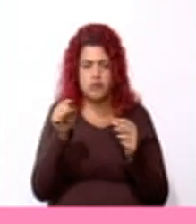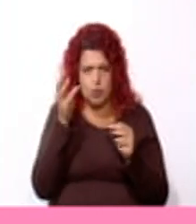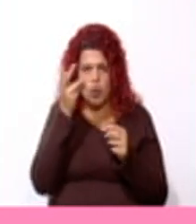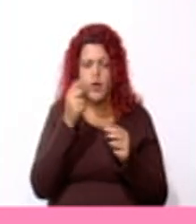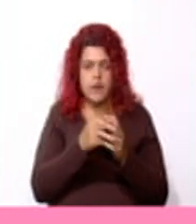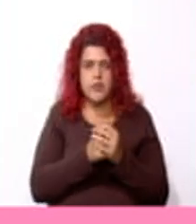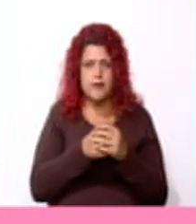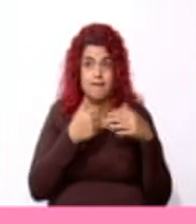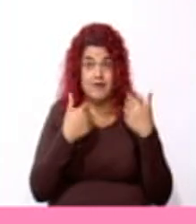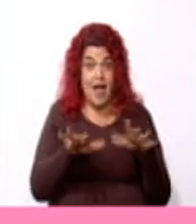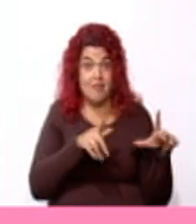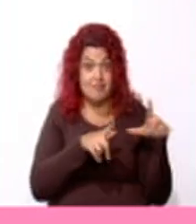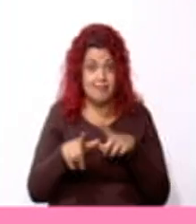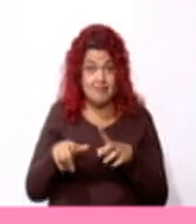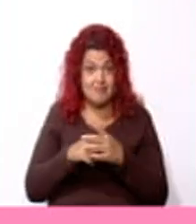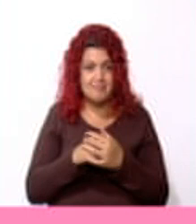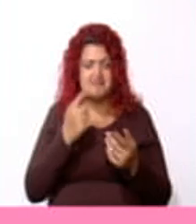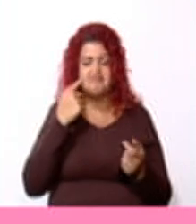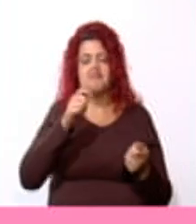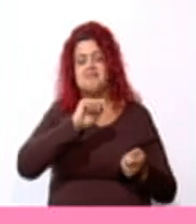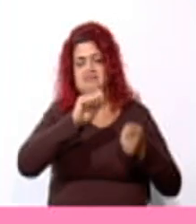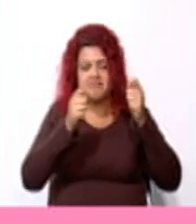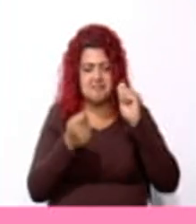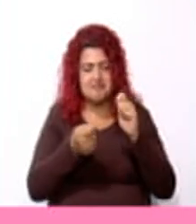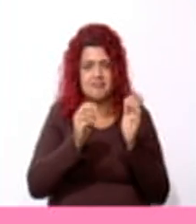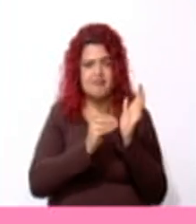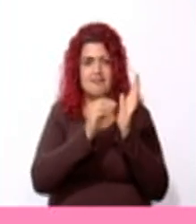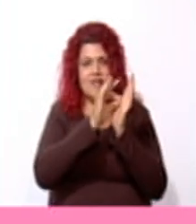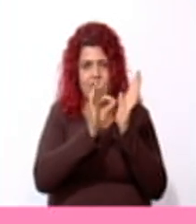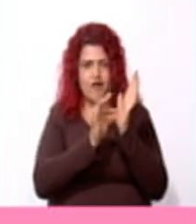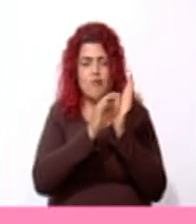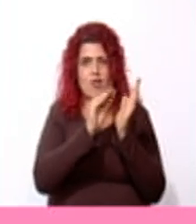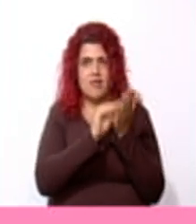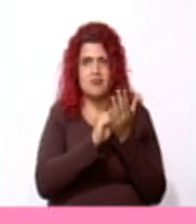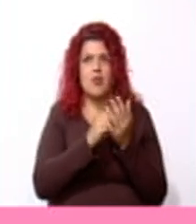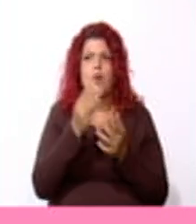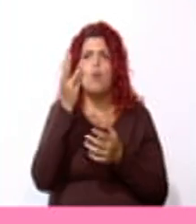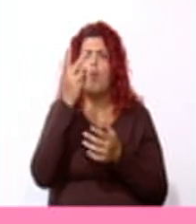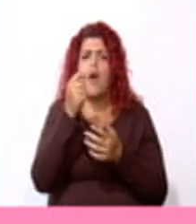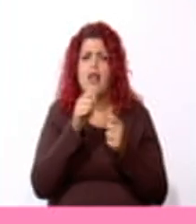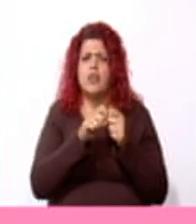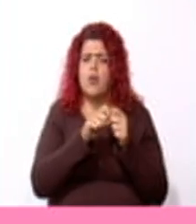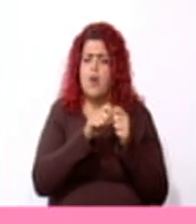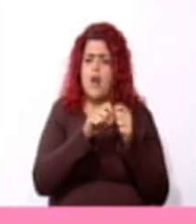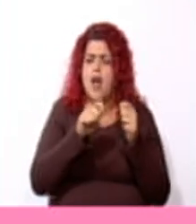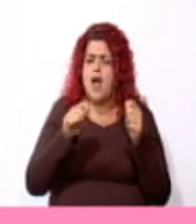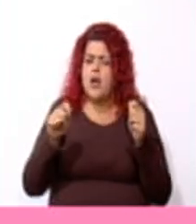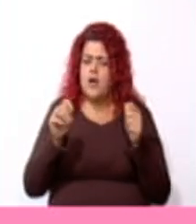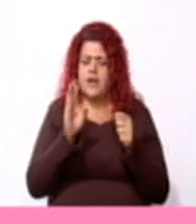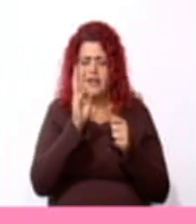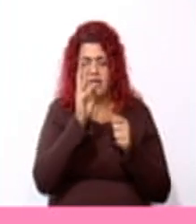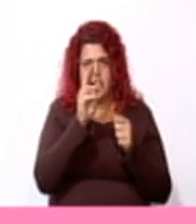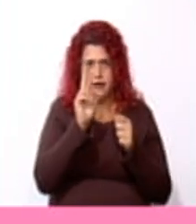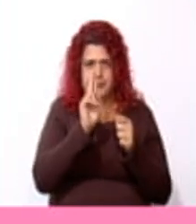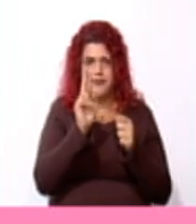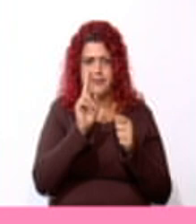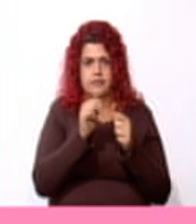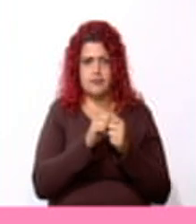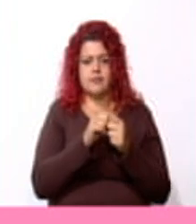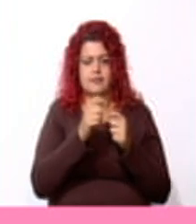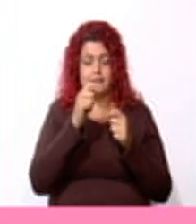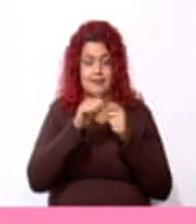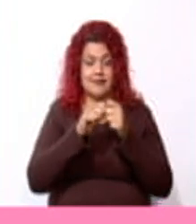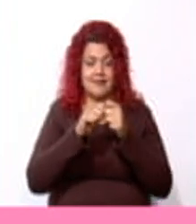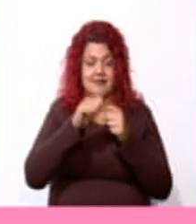Entonces vamos a sustituir los datos en la fórmula. ¿Cuánto mide el largo? ¿Cuánto unidades. ¿Y el